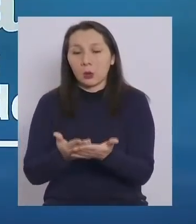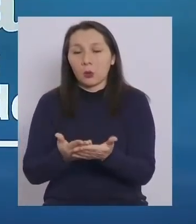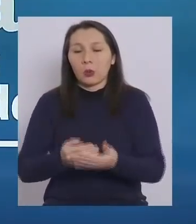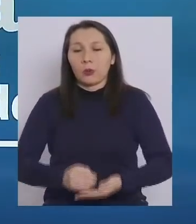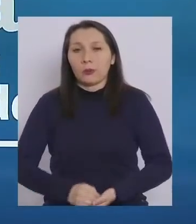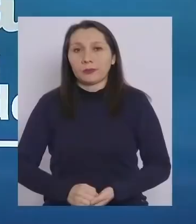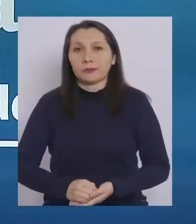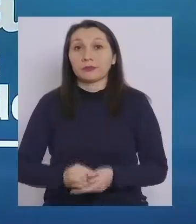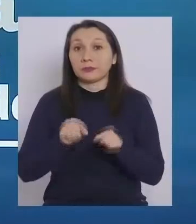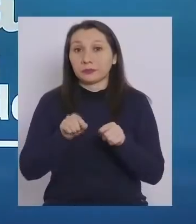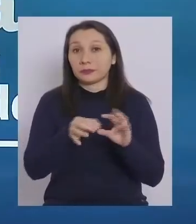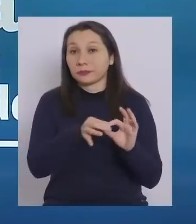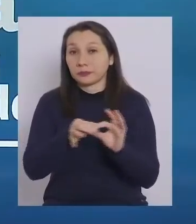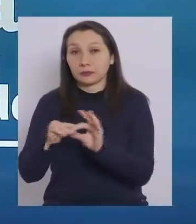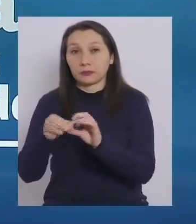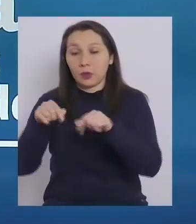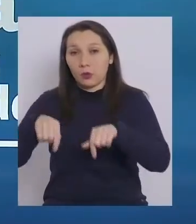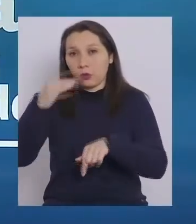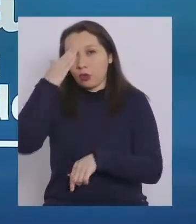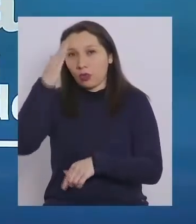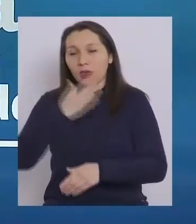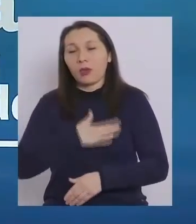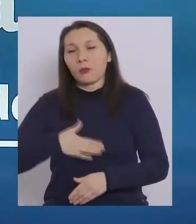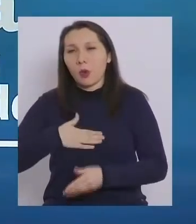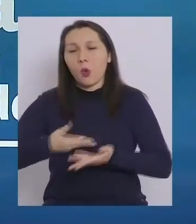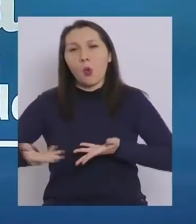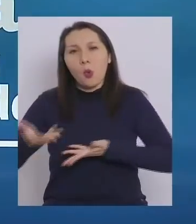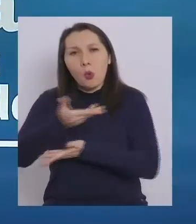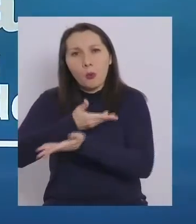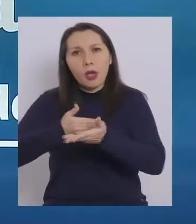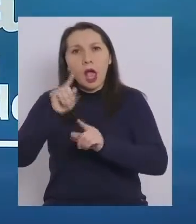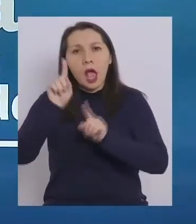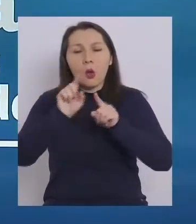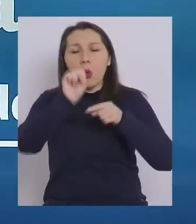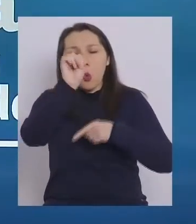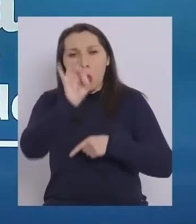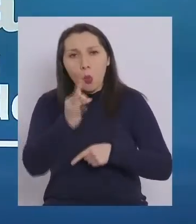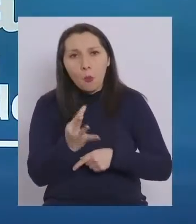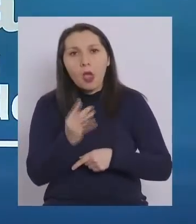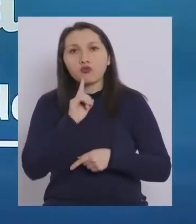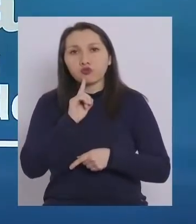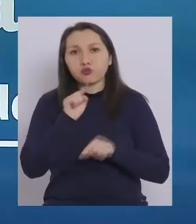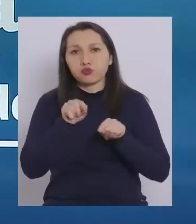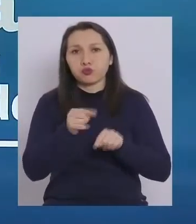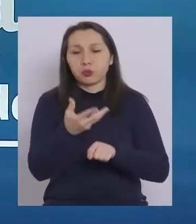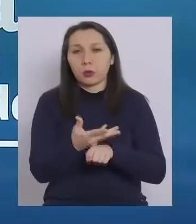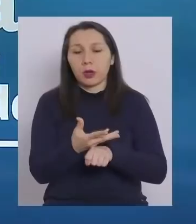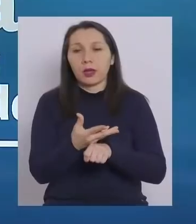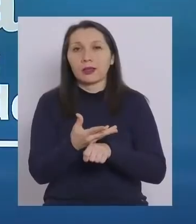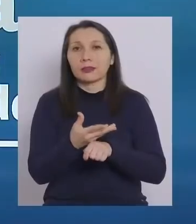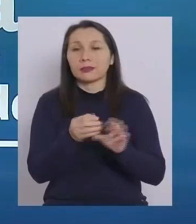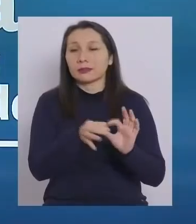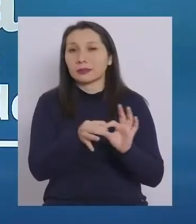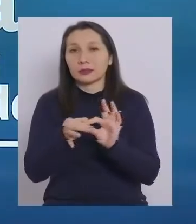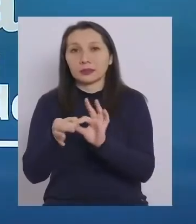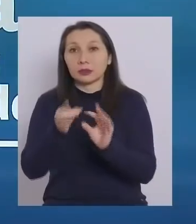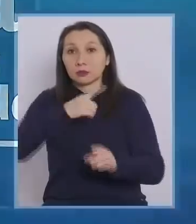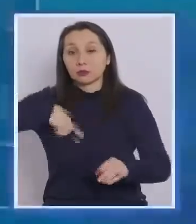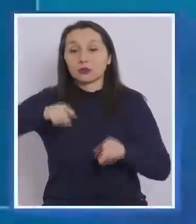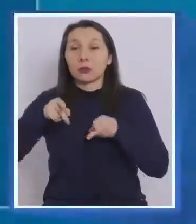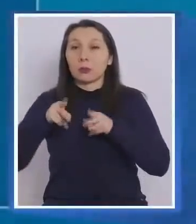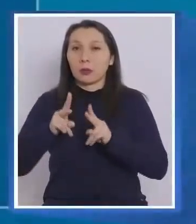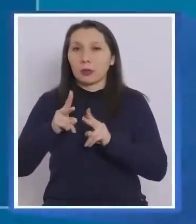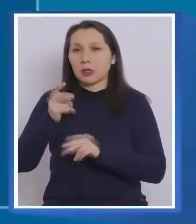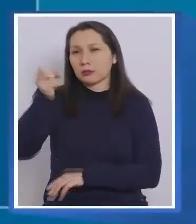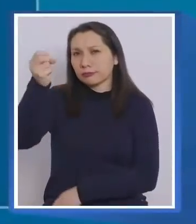Es en este sentido que en el día de hoy me gustaría compartir algunas de las cifras de las que disponemos, las cuales nos permiten